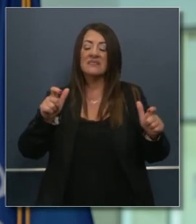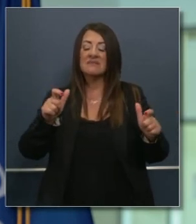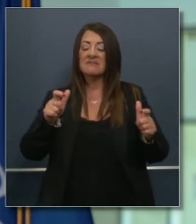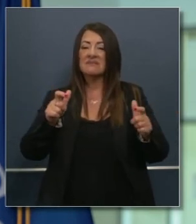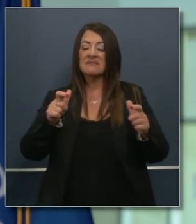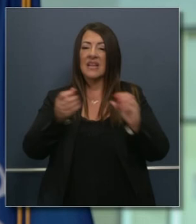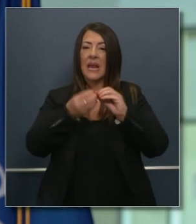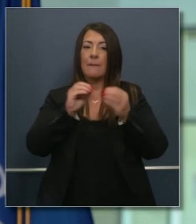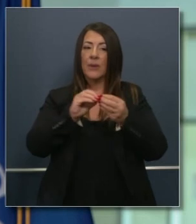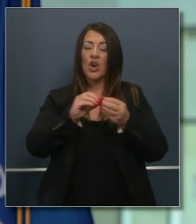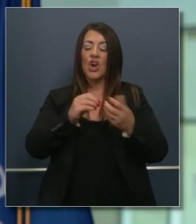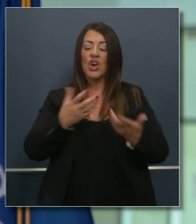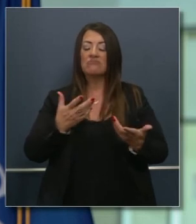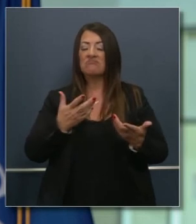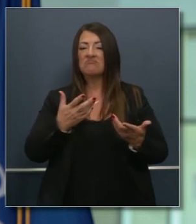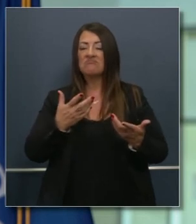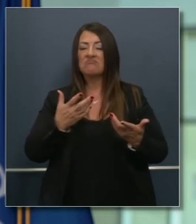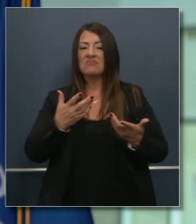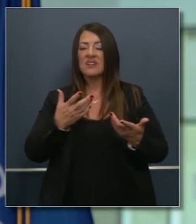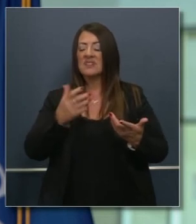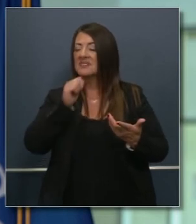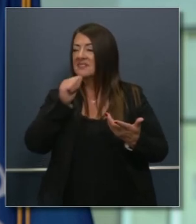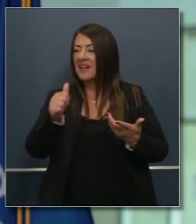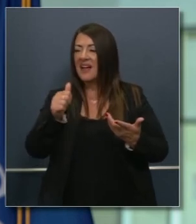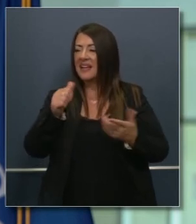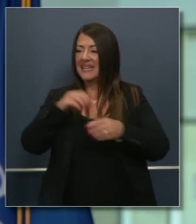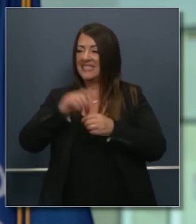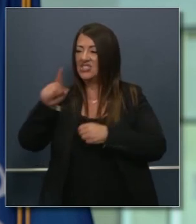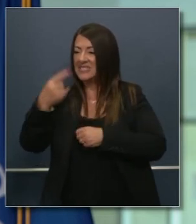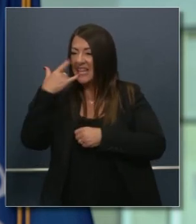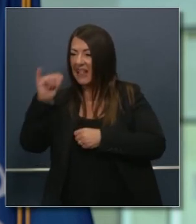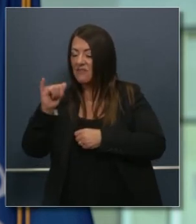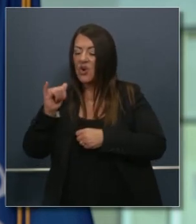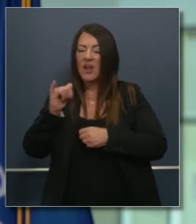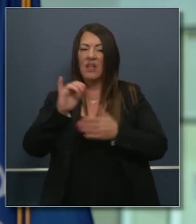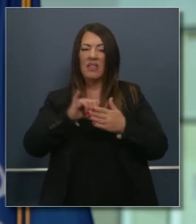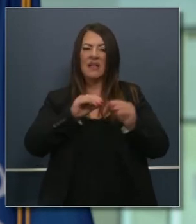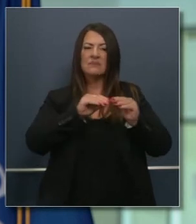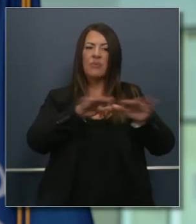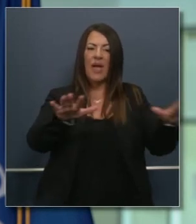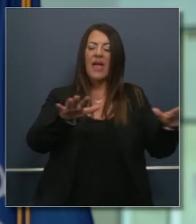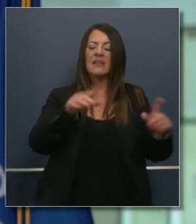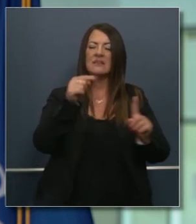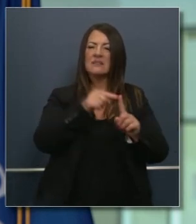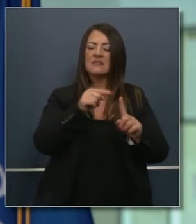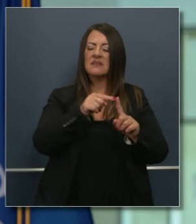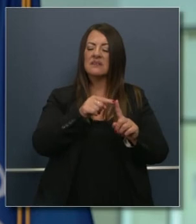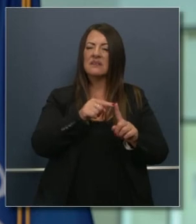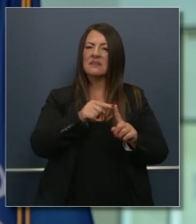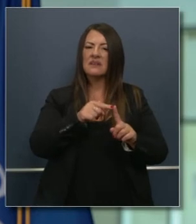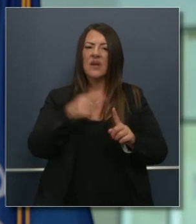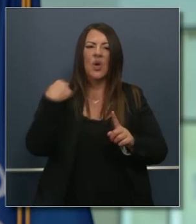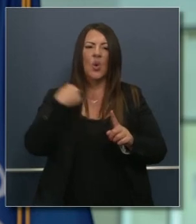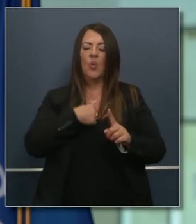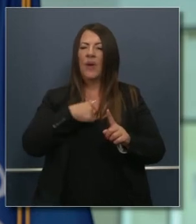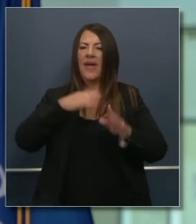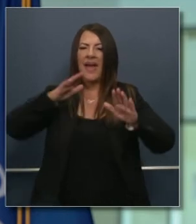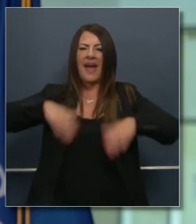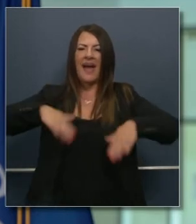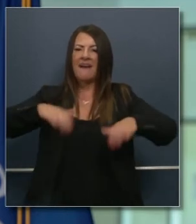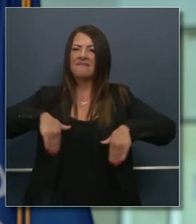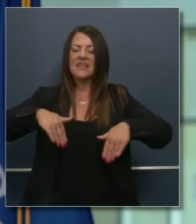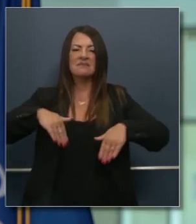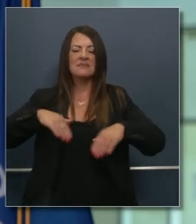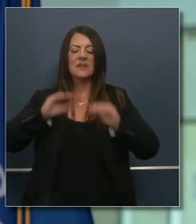significativa significativamente es más prevaleciente que los números incluso en California sugieren y simplemente porque no